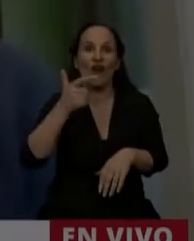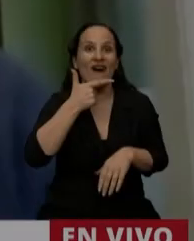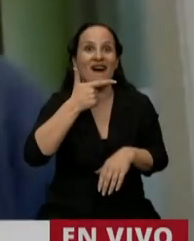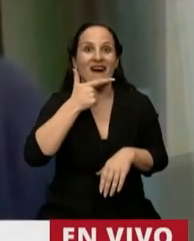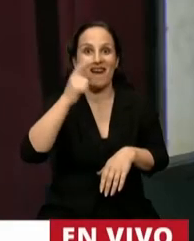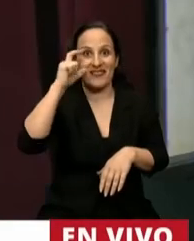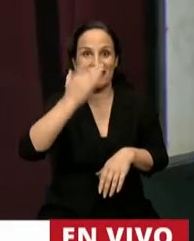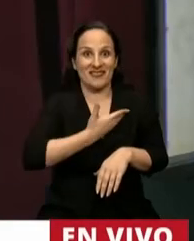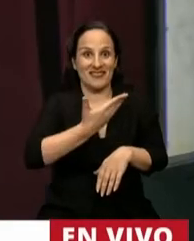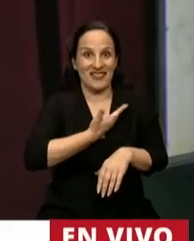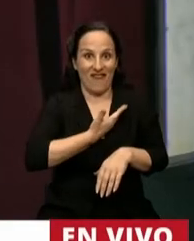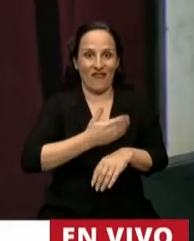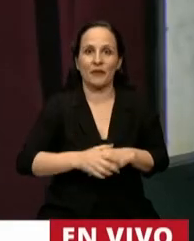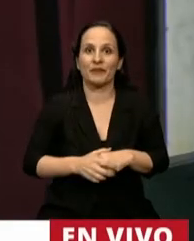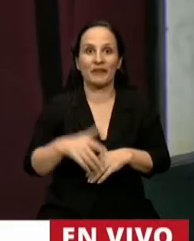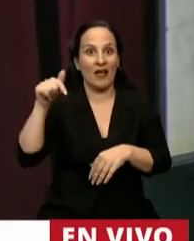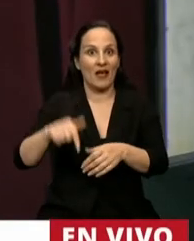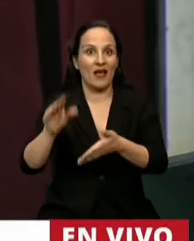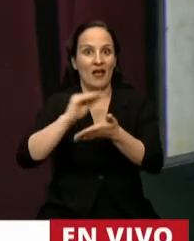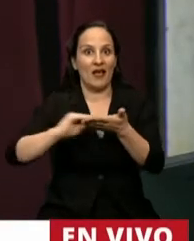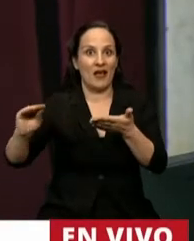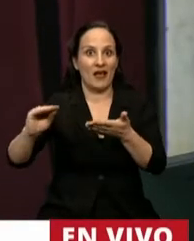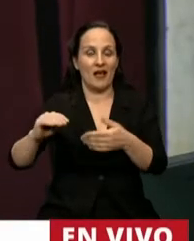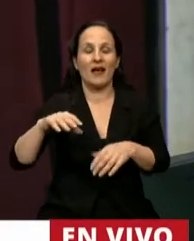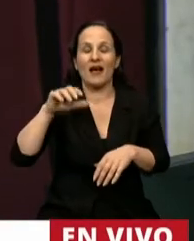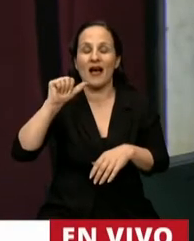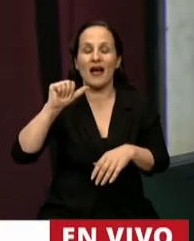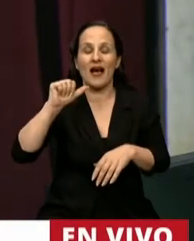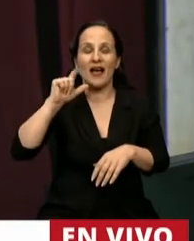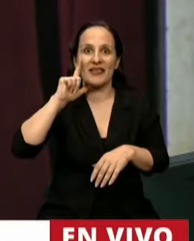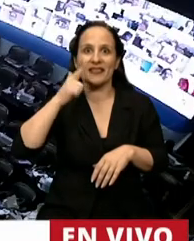Y en el uso de la palabra, el diputado Juan Aisega.